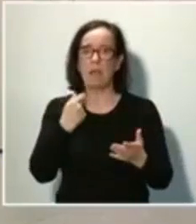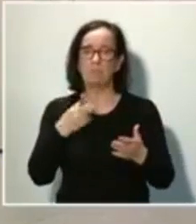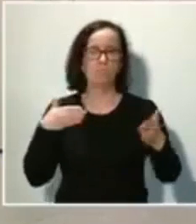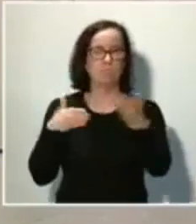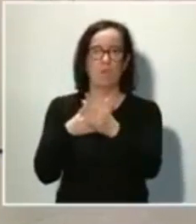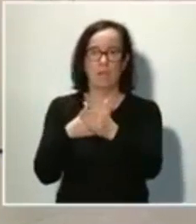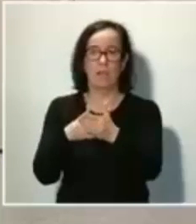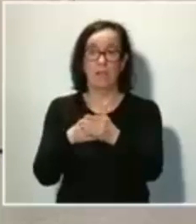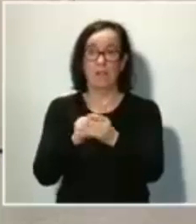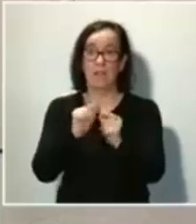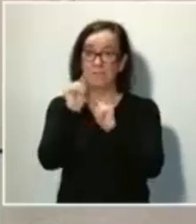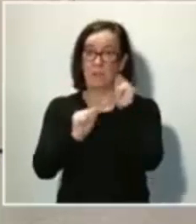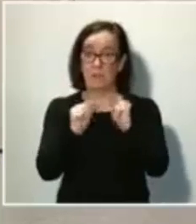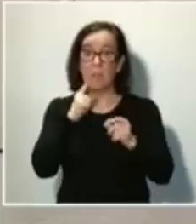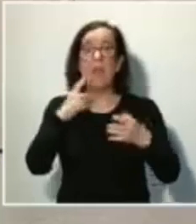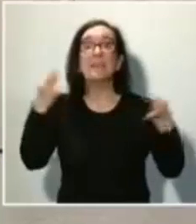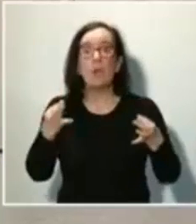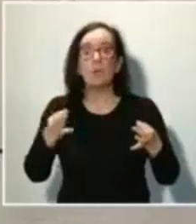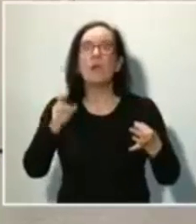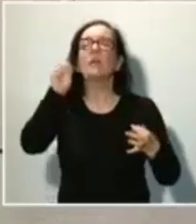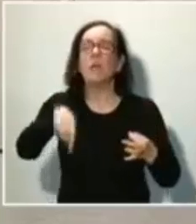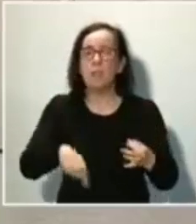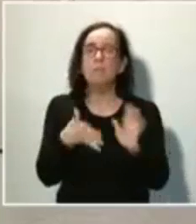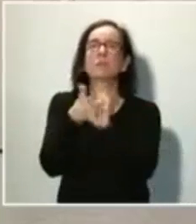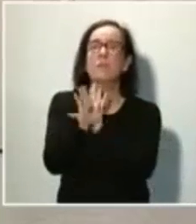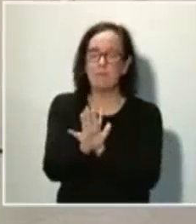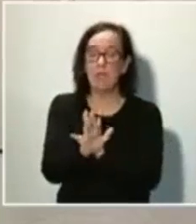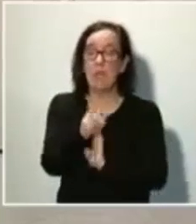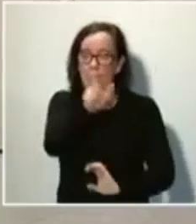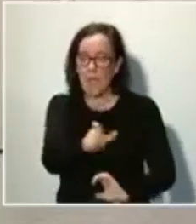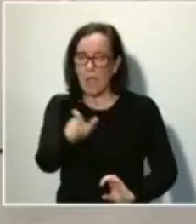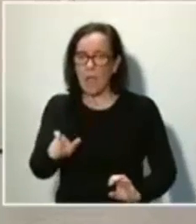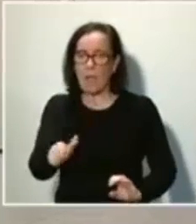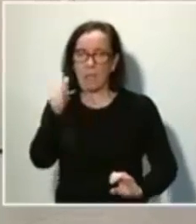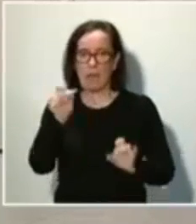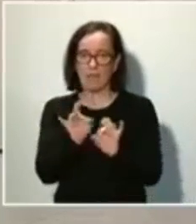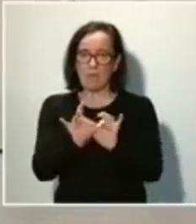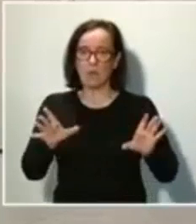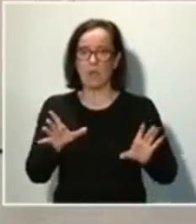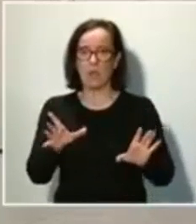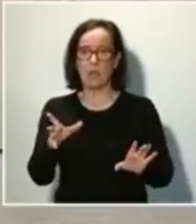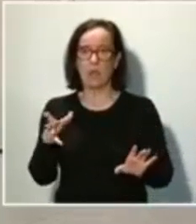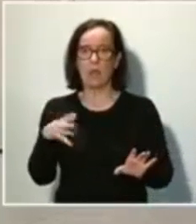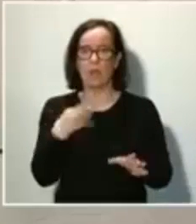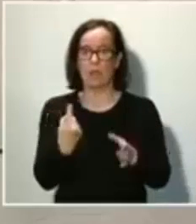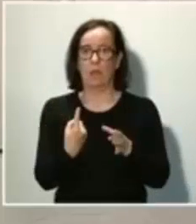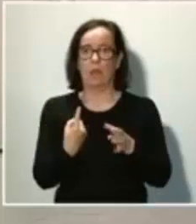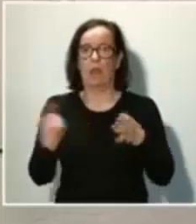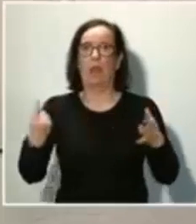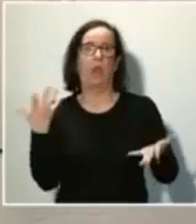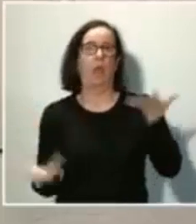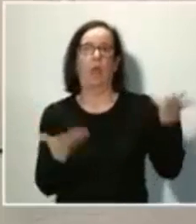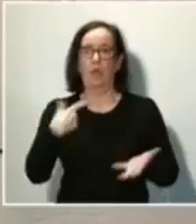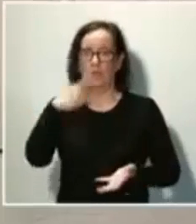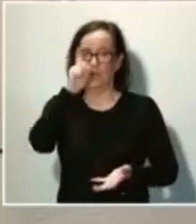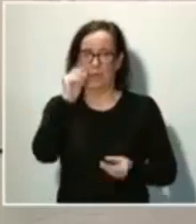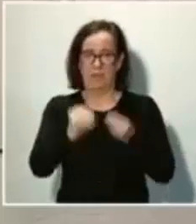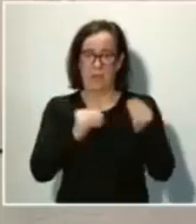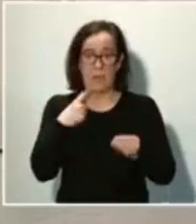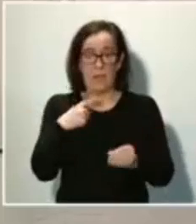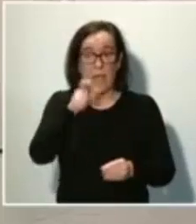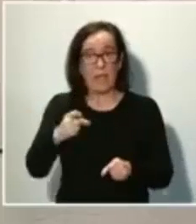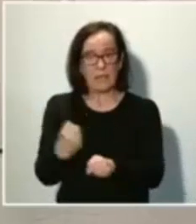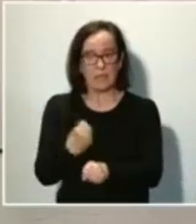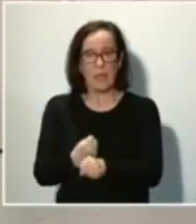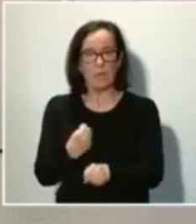seguridad significa también que la gente más vulnerable no va a quedar desamparada. Que la gente trabajadora no se